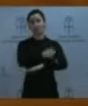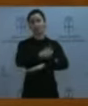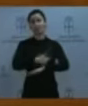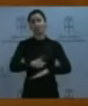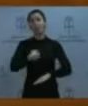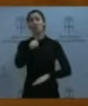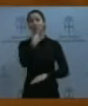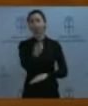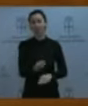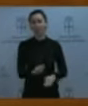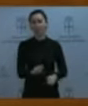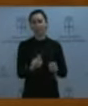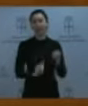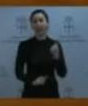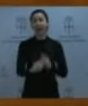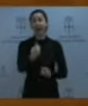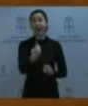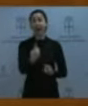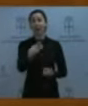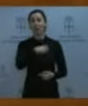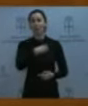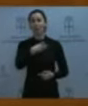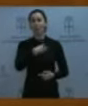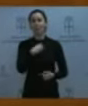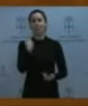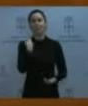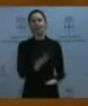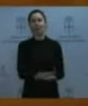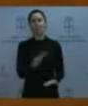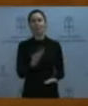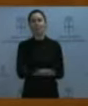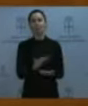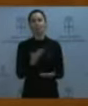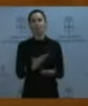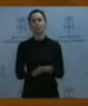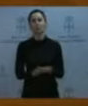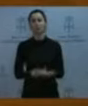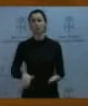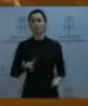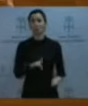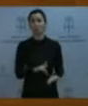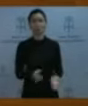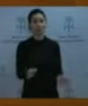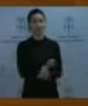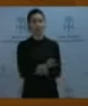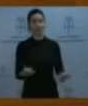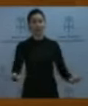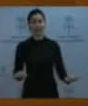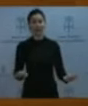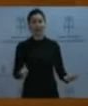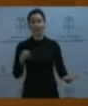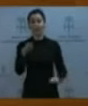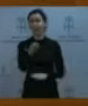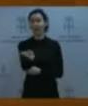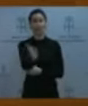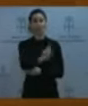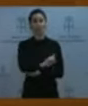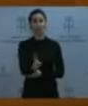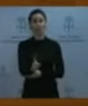Por algo que no puede ser considerado como un medio de comprobación, pues no se ejercita realmente la facultad de comprobar. Esta es la realidad.